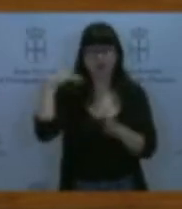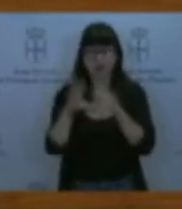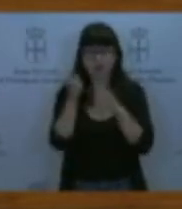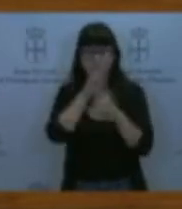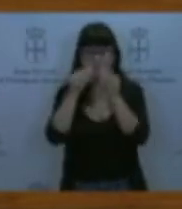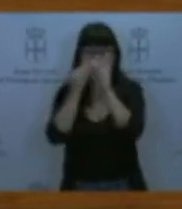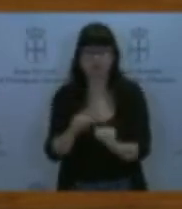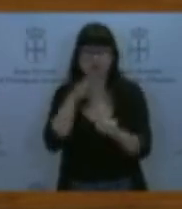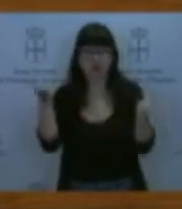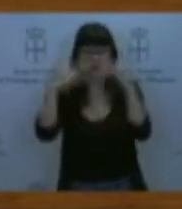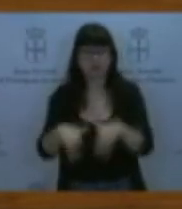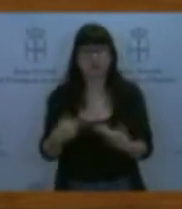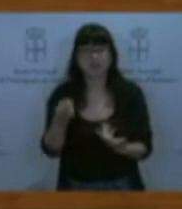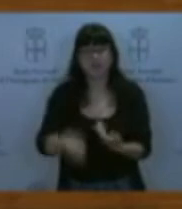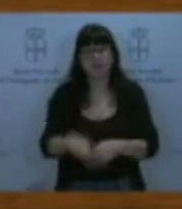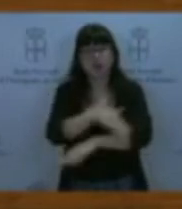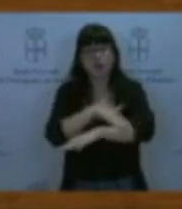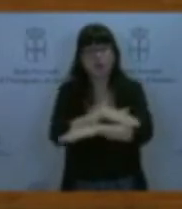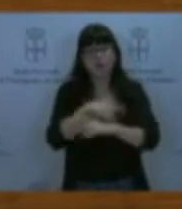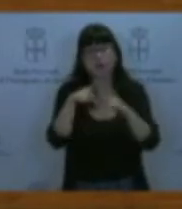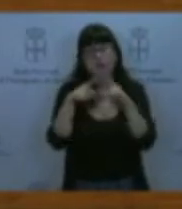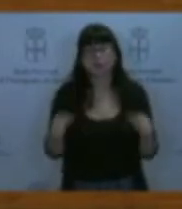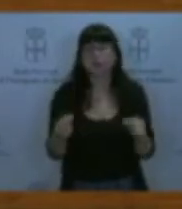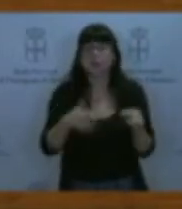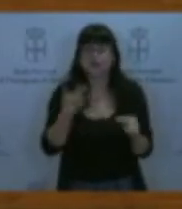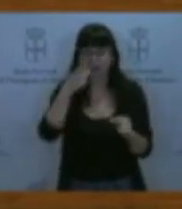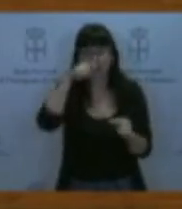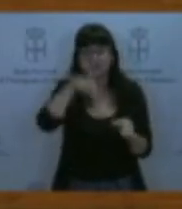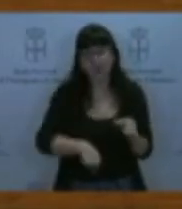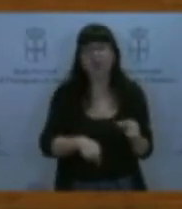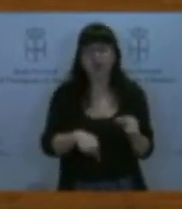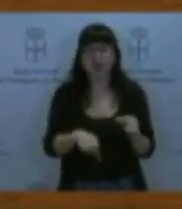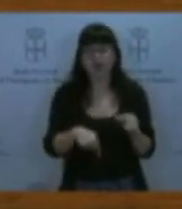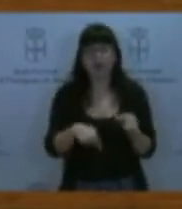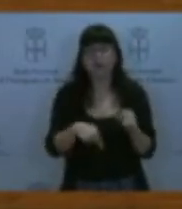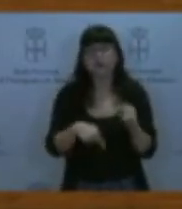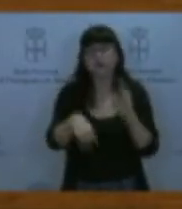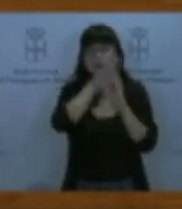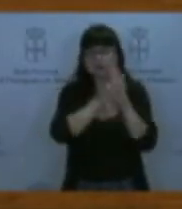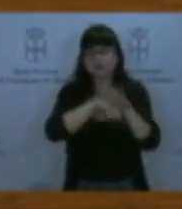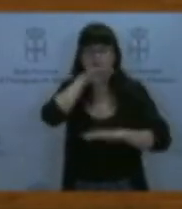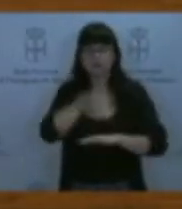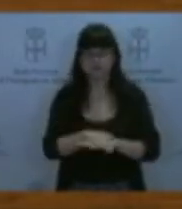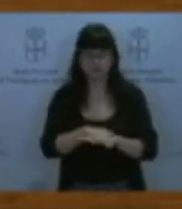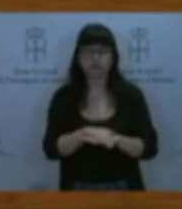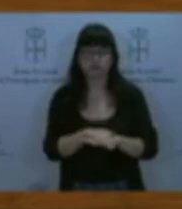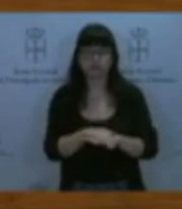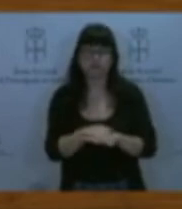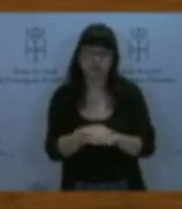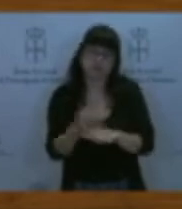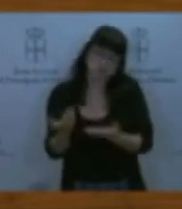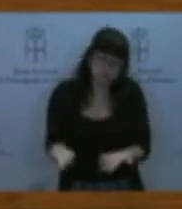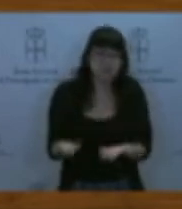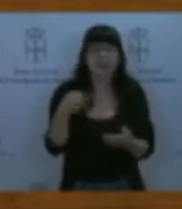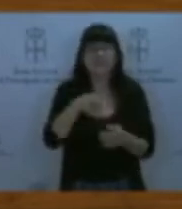cumplir este año con los parámetros exigidos en las condiciones actuales, lo que allanaría definitivamente el camino. Este es el objetivo central de Podemos-Asturias en esta